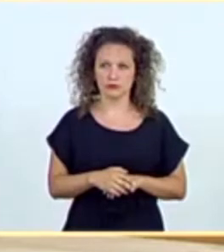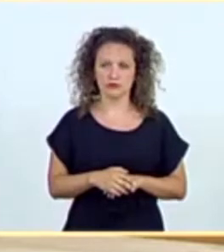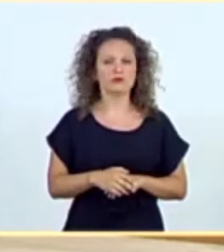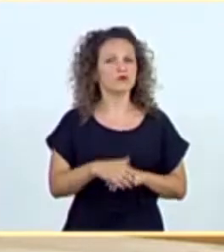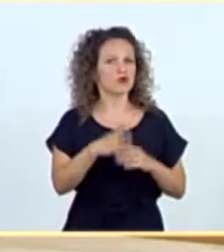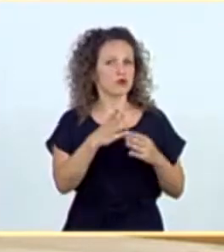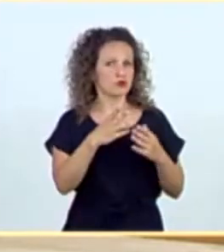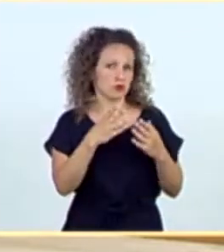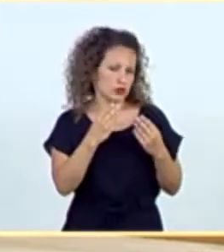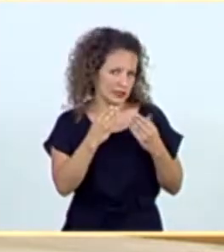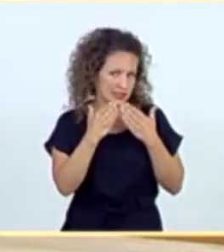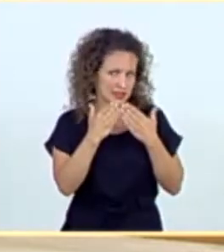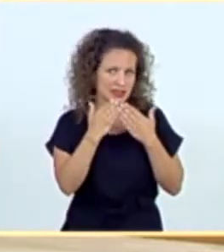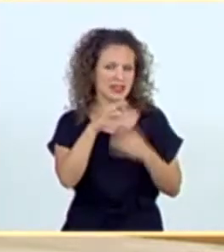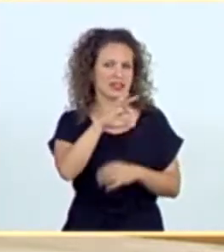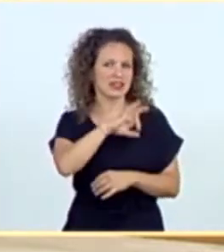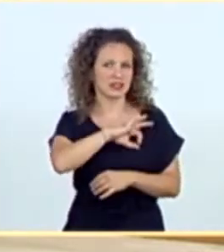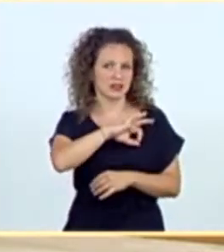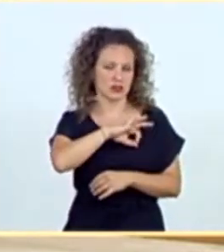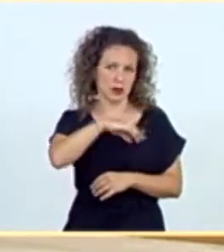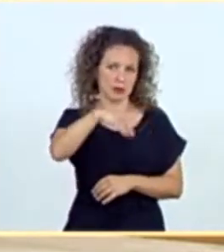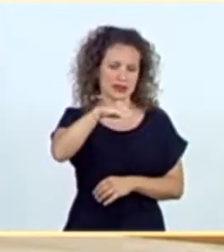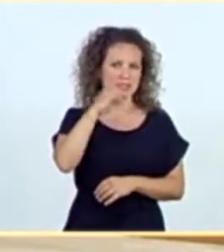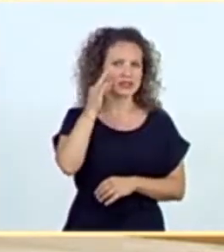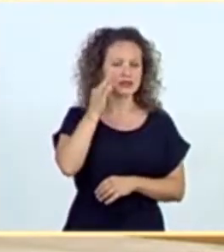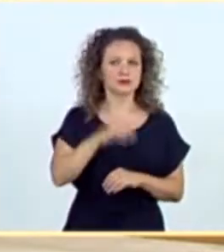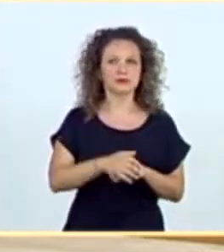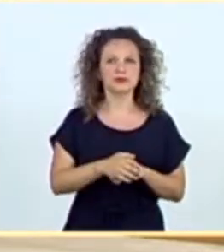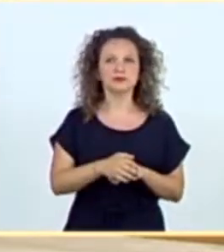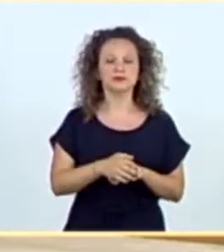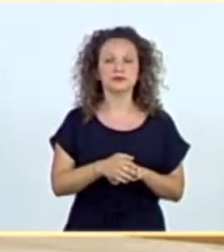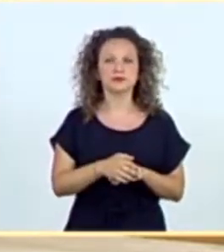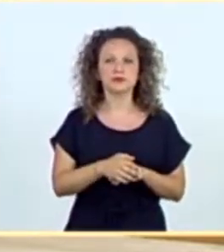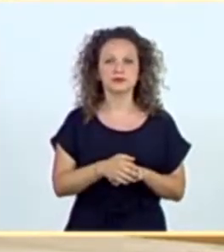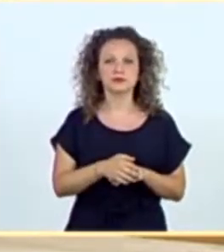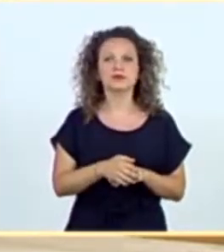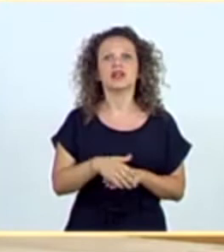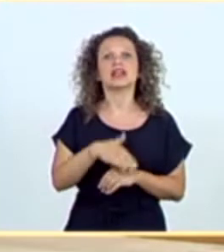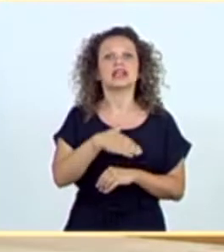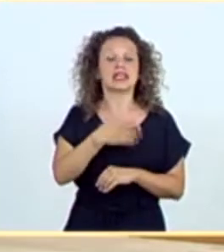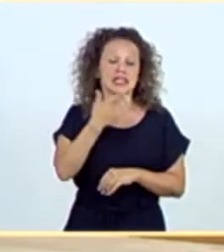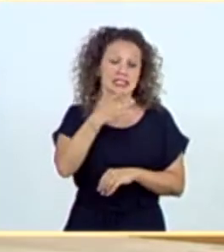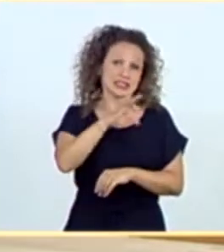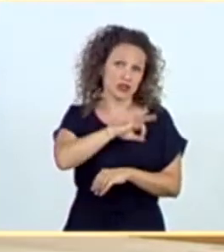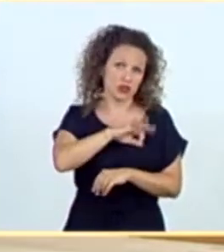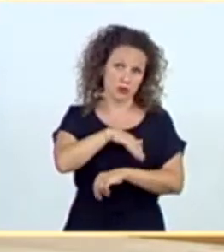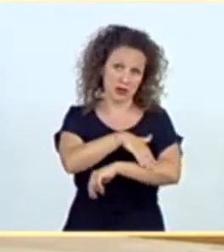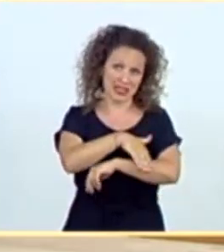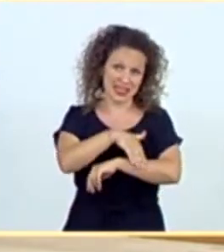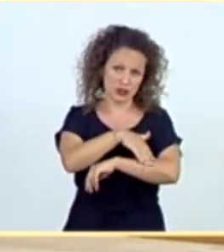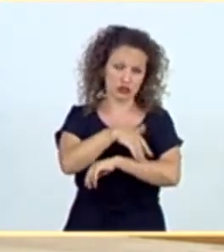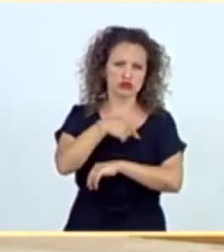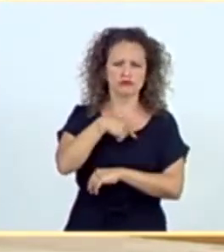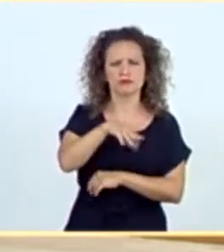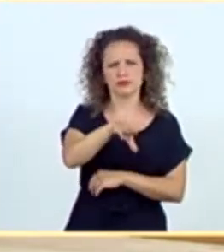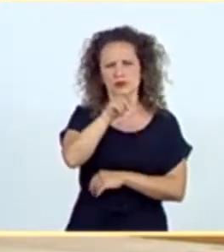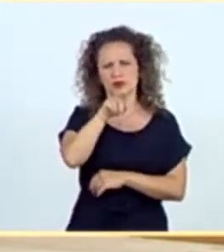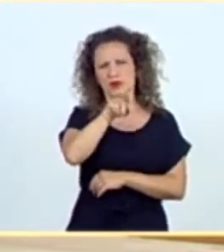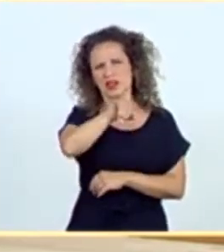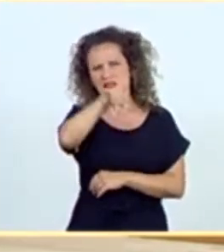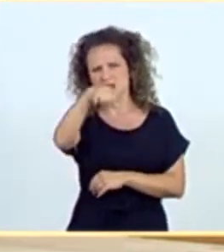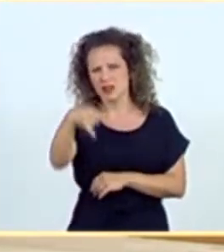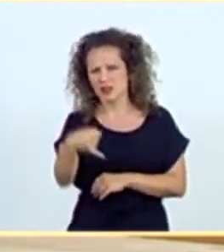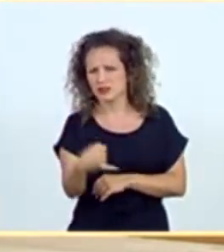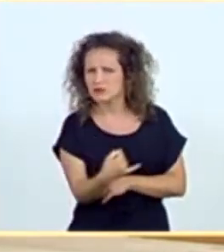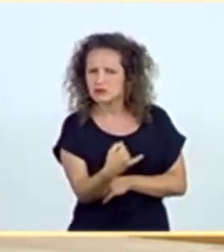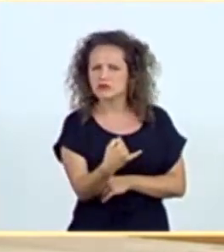Muchas gracias, señora presidenta. Señor ministro, comprendo su cansancio, su